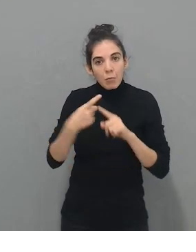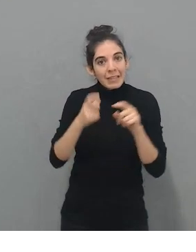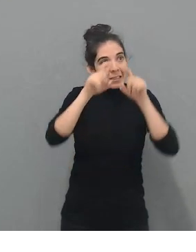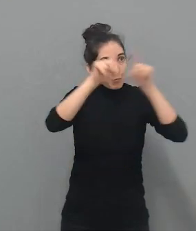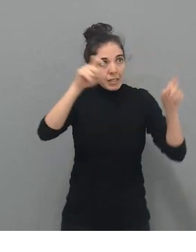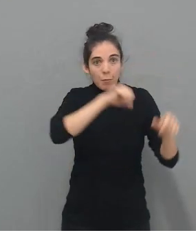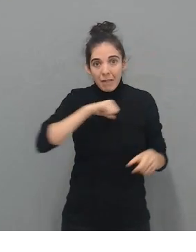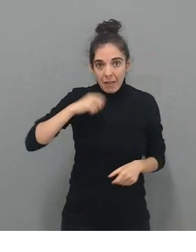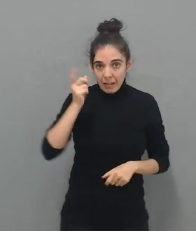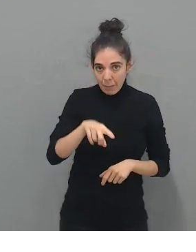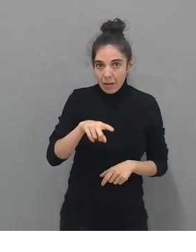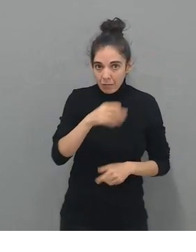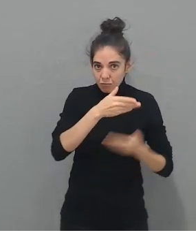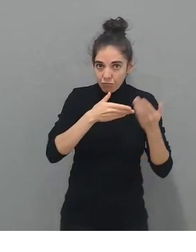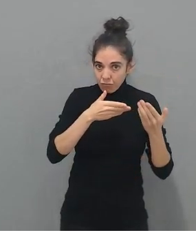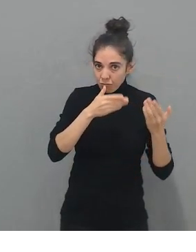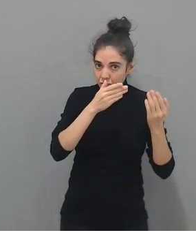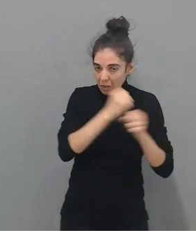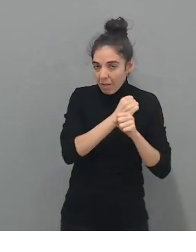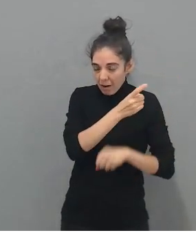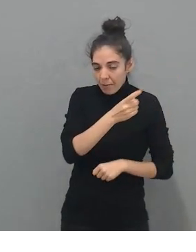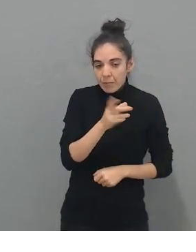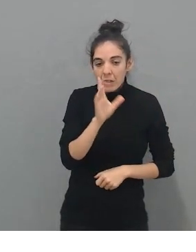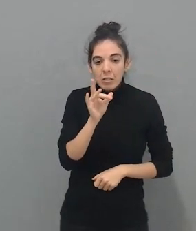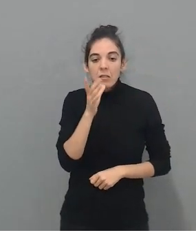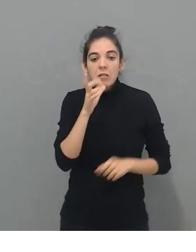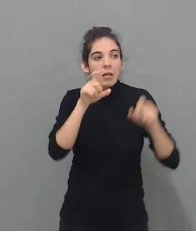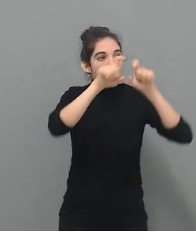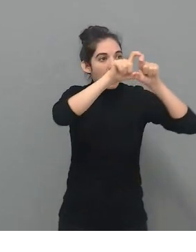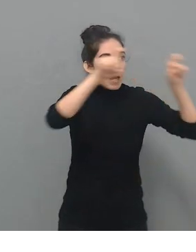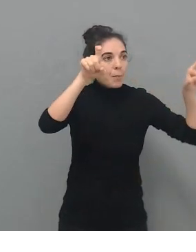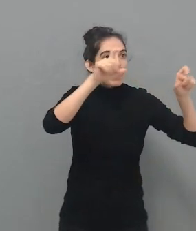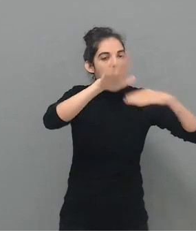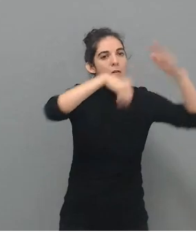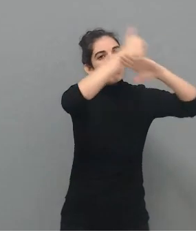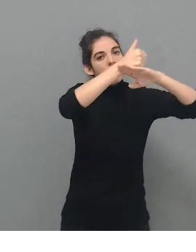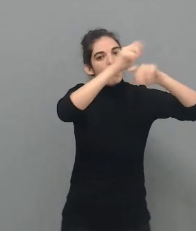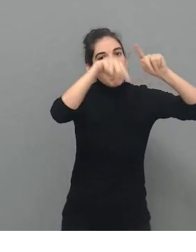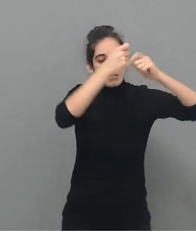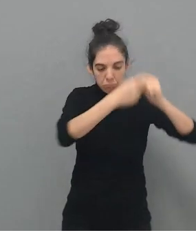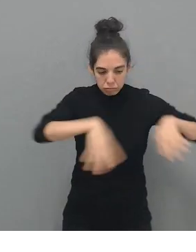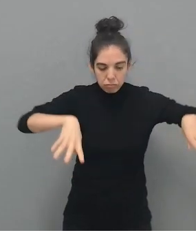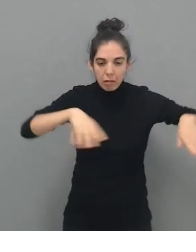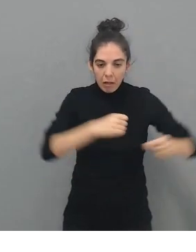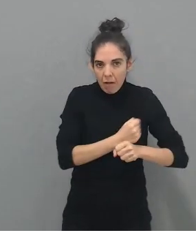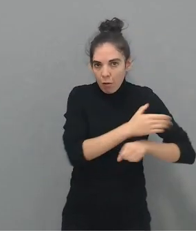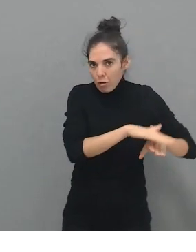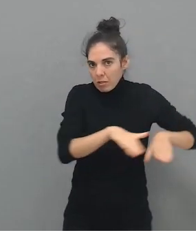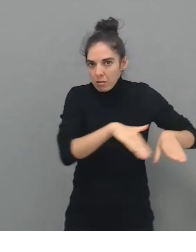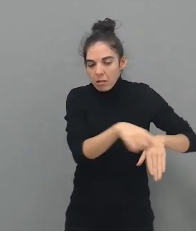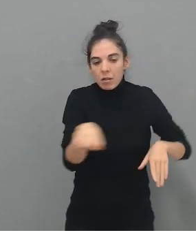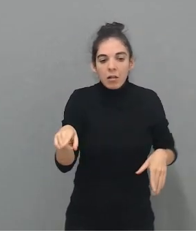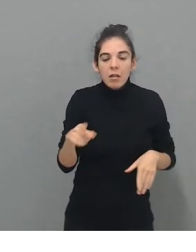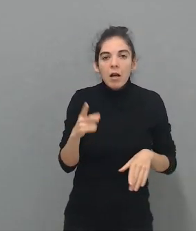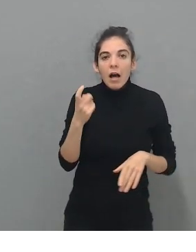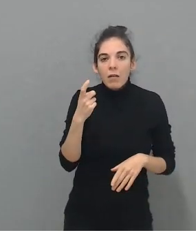Sí. Has comentado, ¿no? En la empresa, tanto los jefes como los soldaditos rasos, como los propios empleados, tienen que saber cuáles son los problemas fiscales,